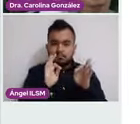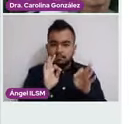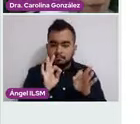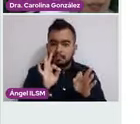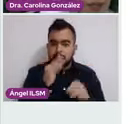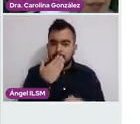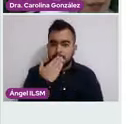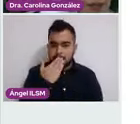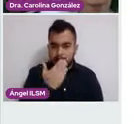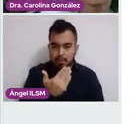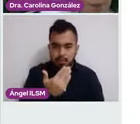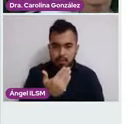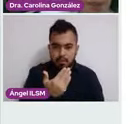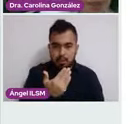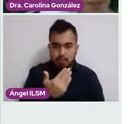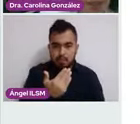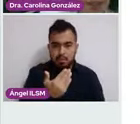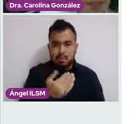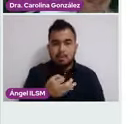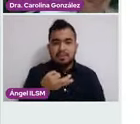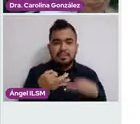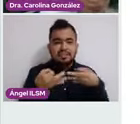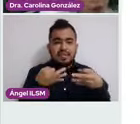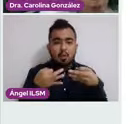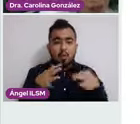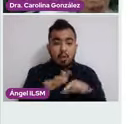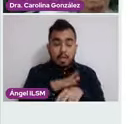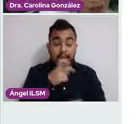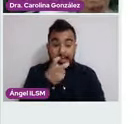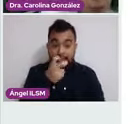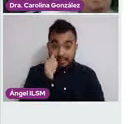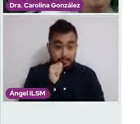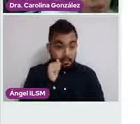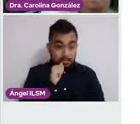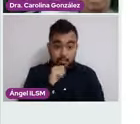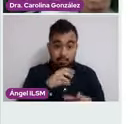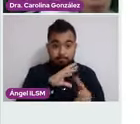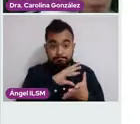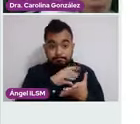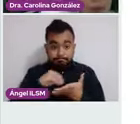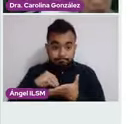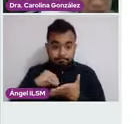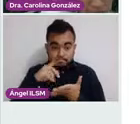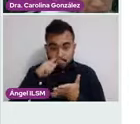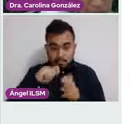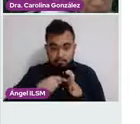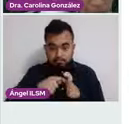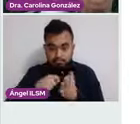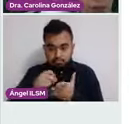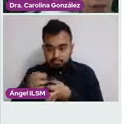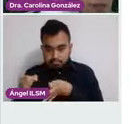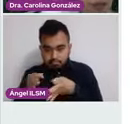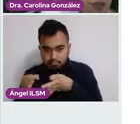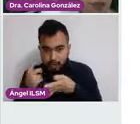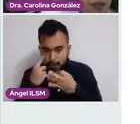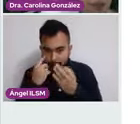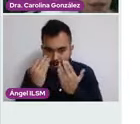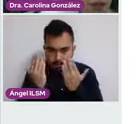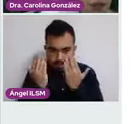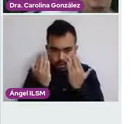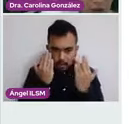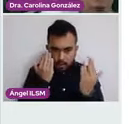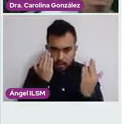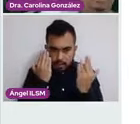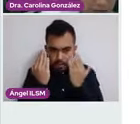siempre es la que vamos a intentar tomar a la hora de tomar un papá Nicolau. Se va a presente. Se